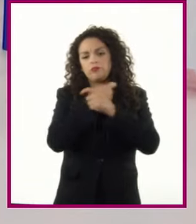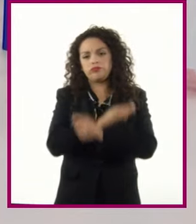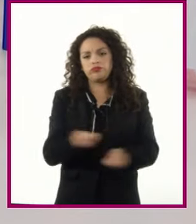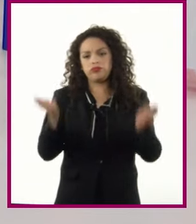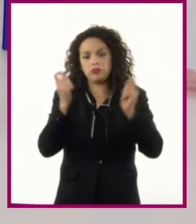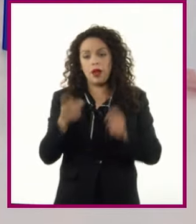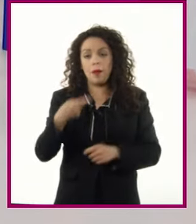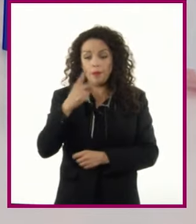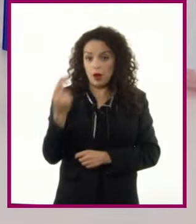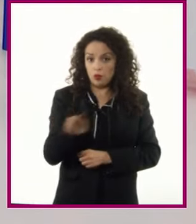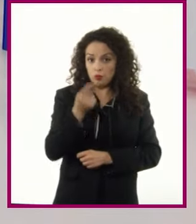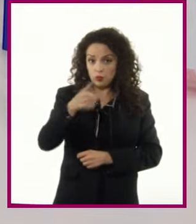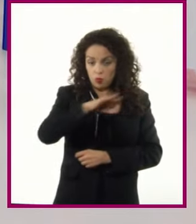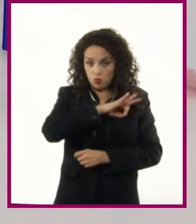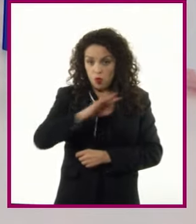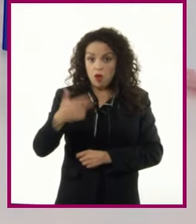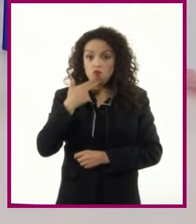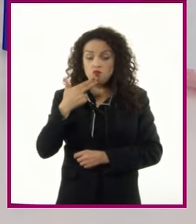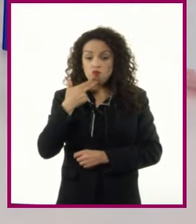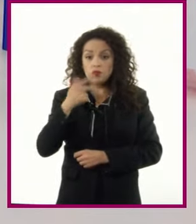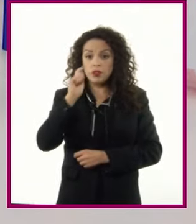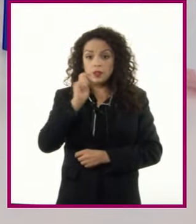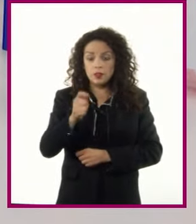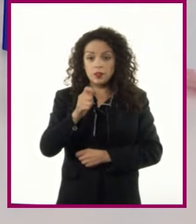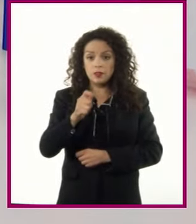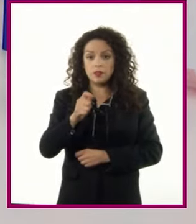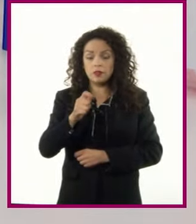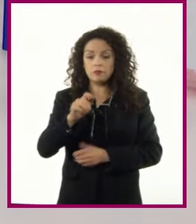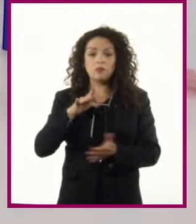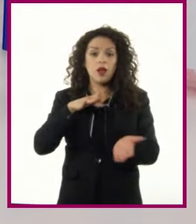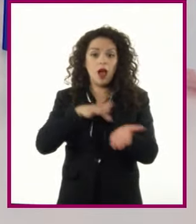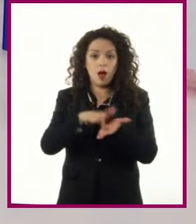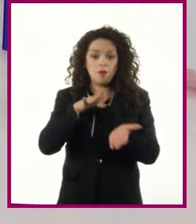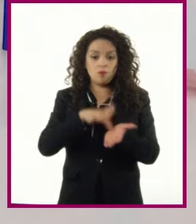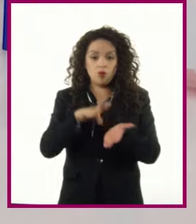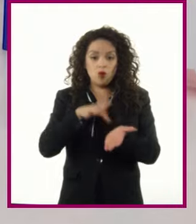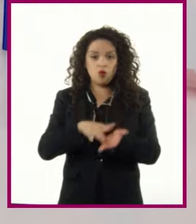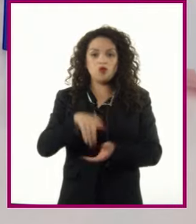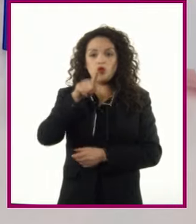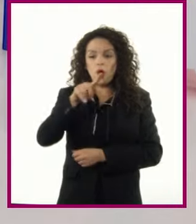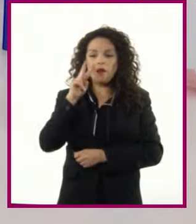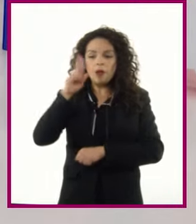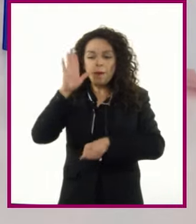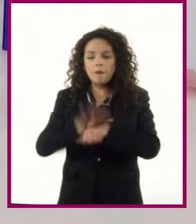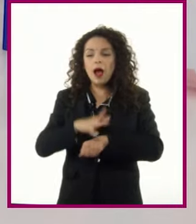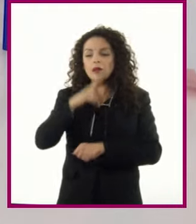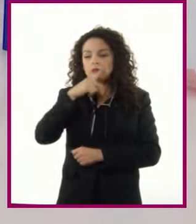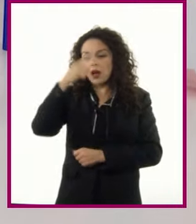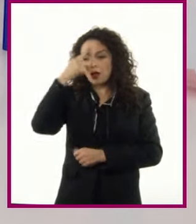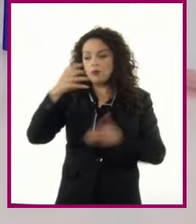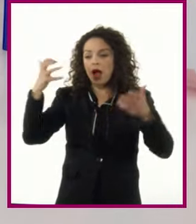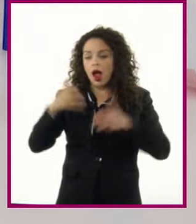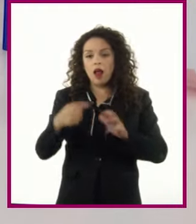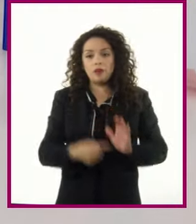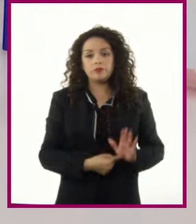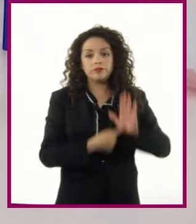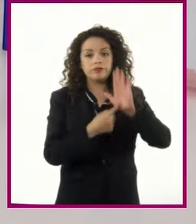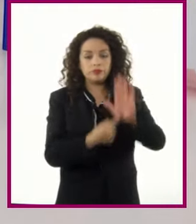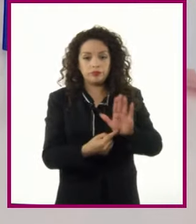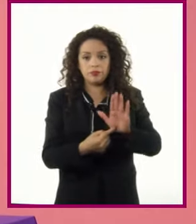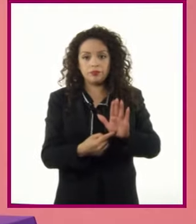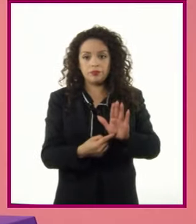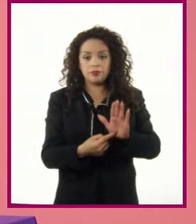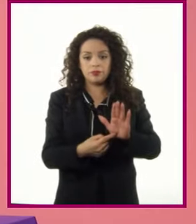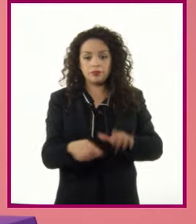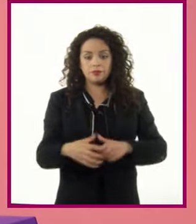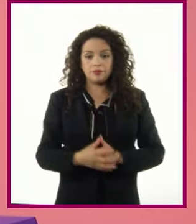ustedes pueden usar los soportes que consideren ideales para realizar su presentación en todo